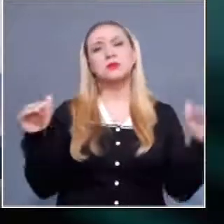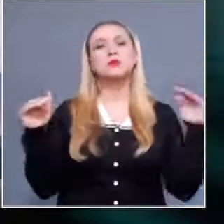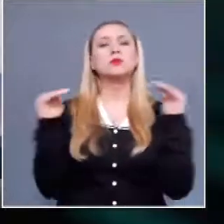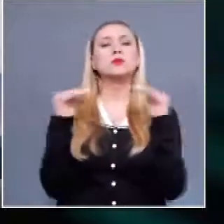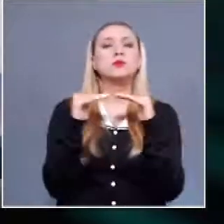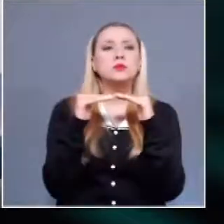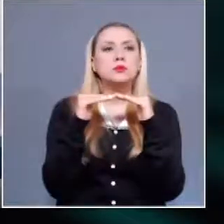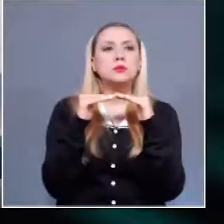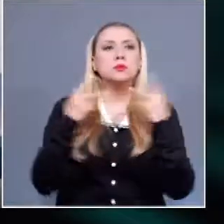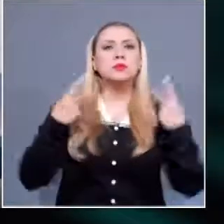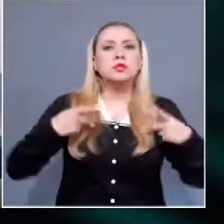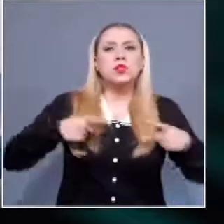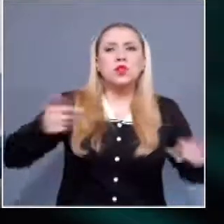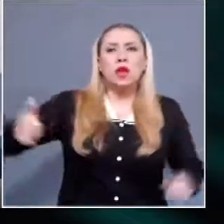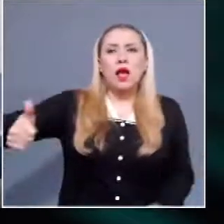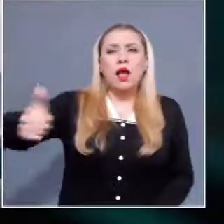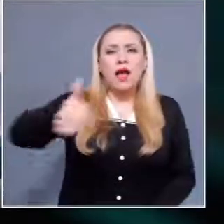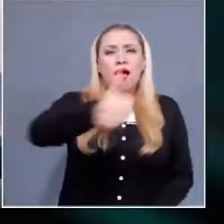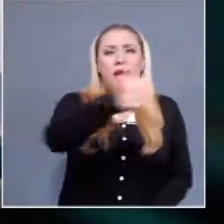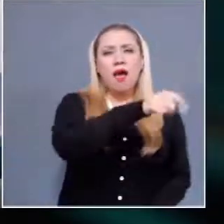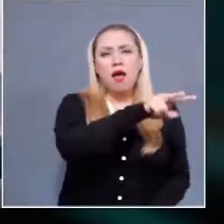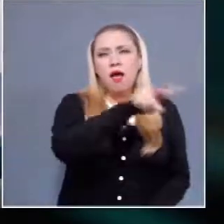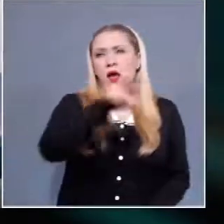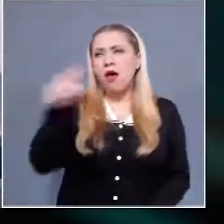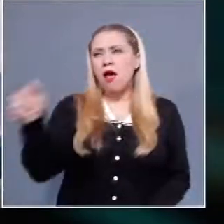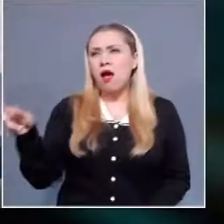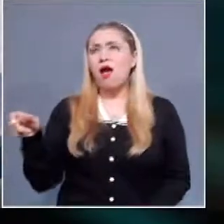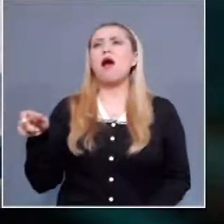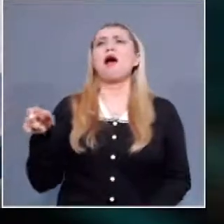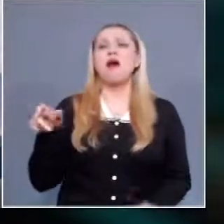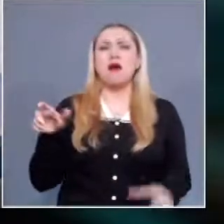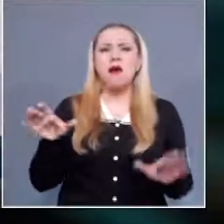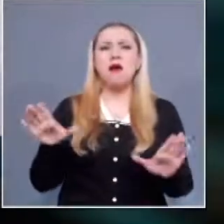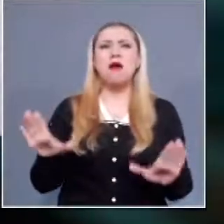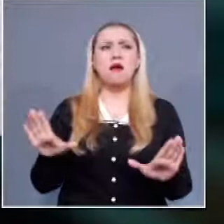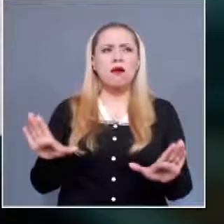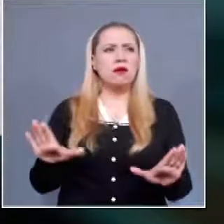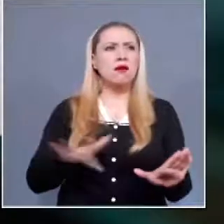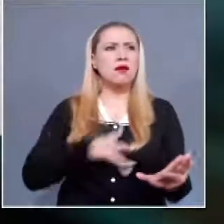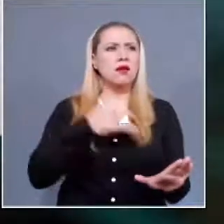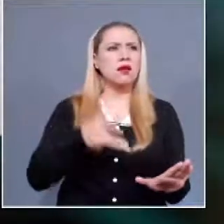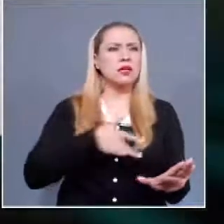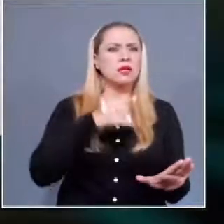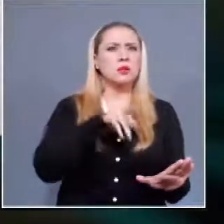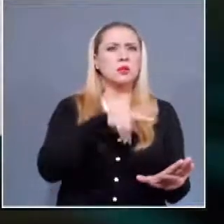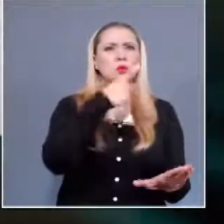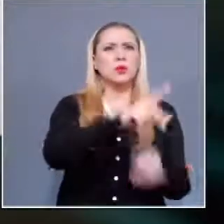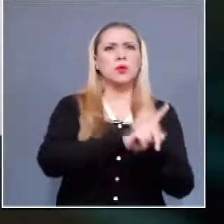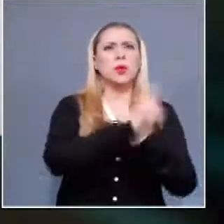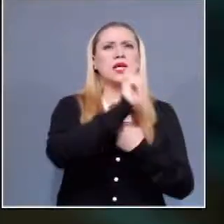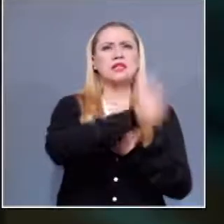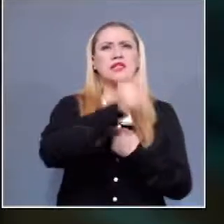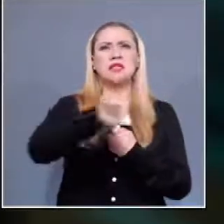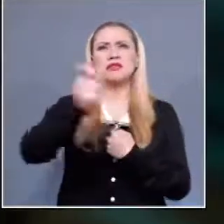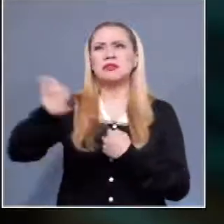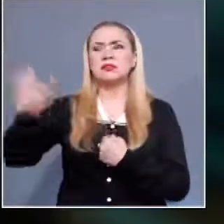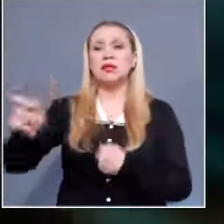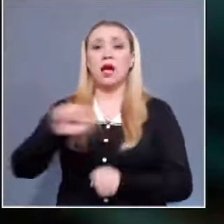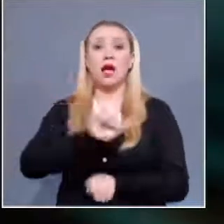también sea cercana a quienes principalmente están en una situación de especial vulnerabilidad.